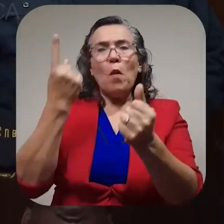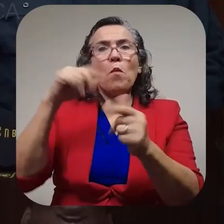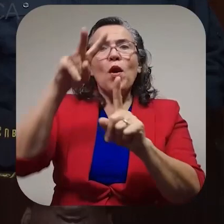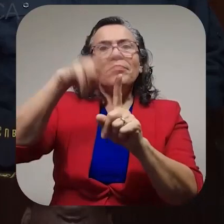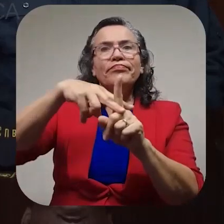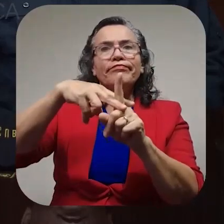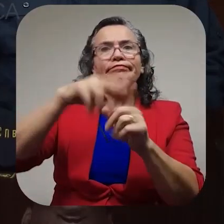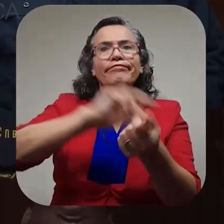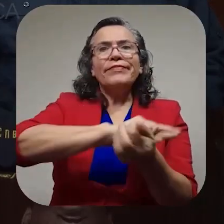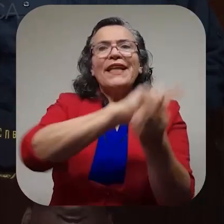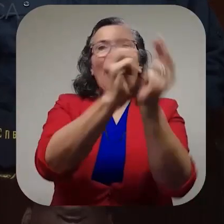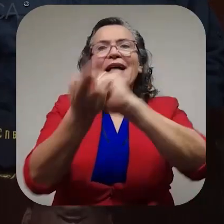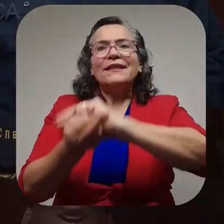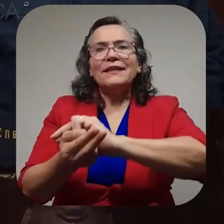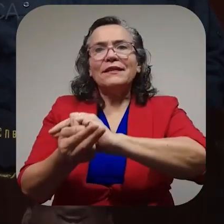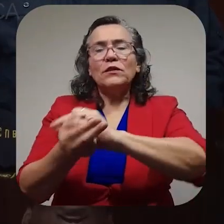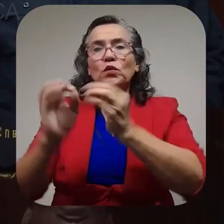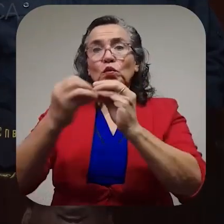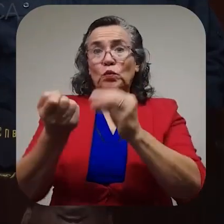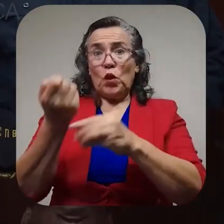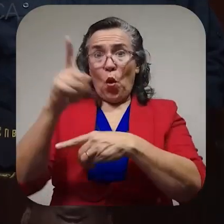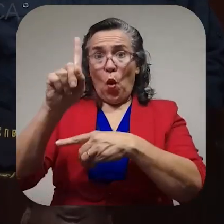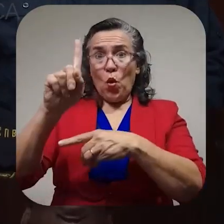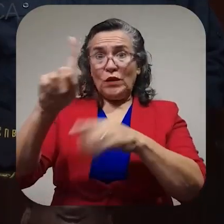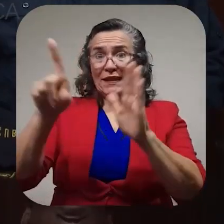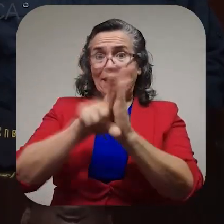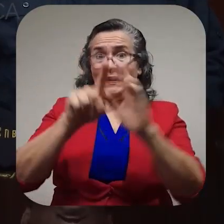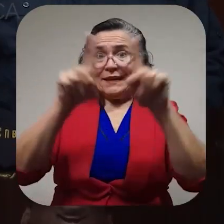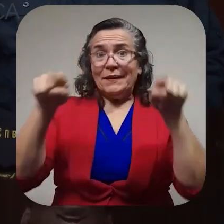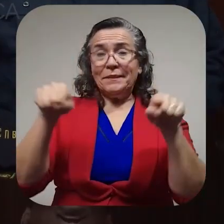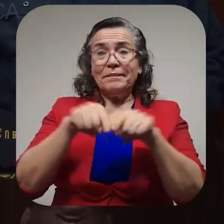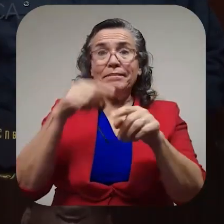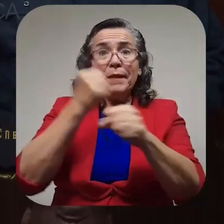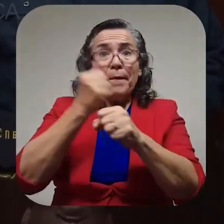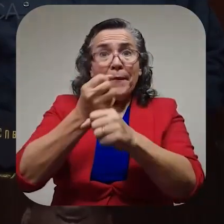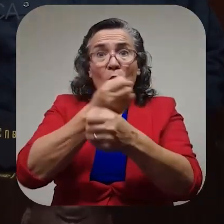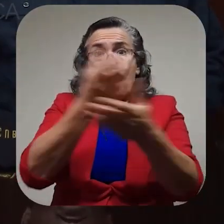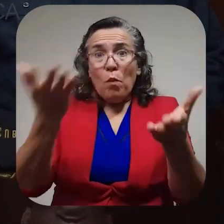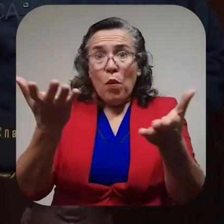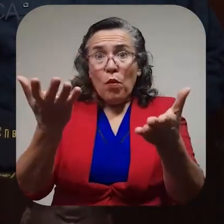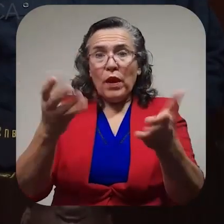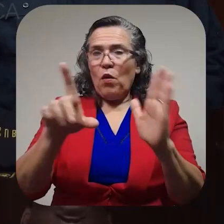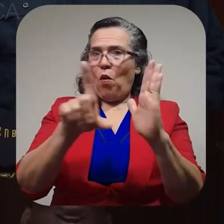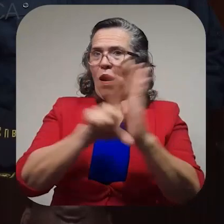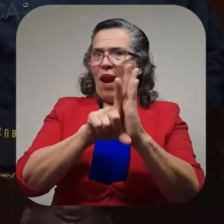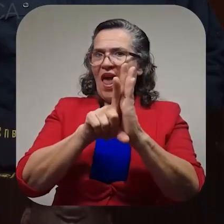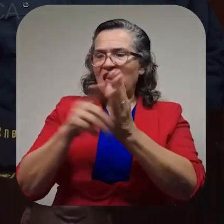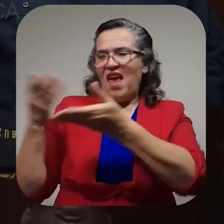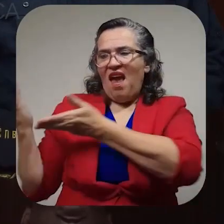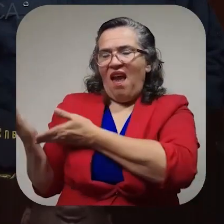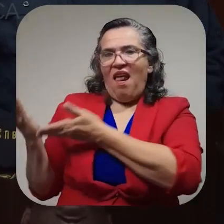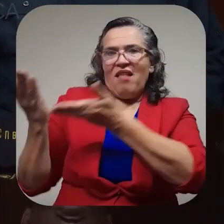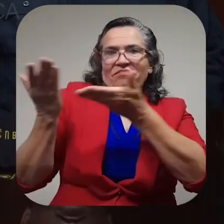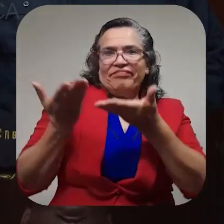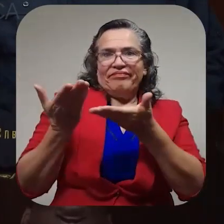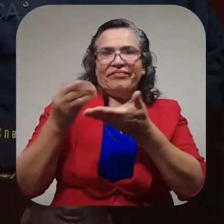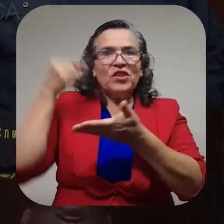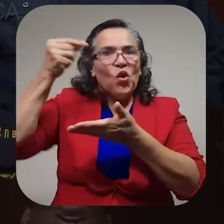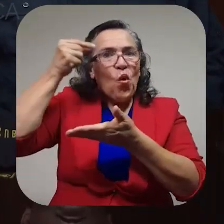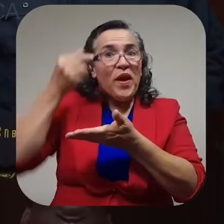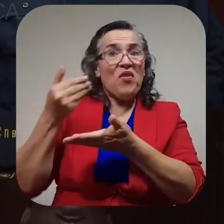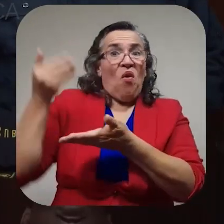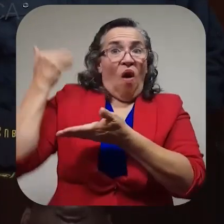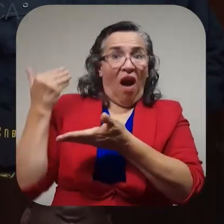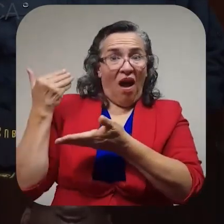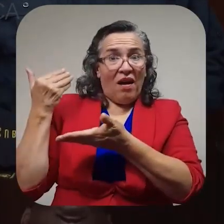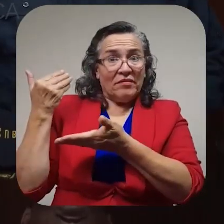automáticamente por aplicación del transitorio 11 de la Ley Marco de Empleo Público ley completamente